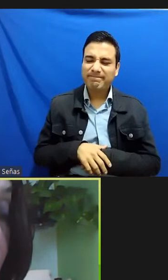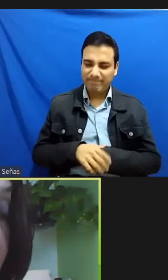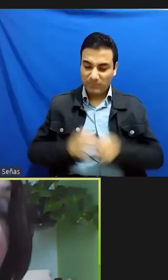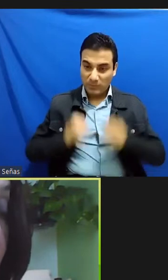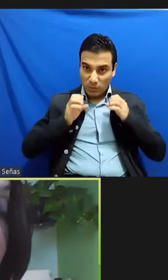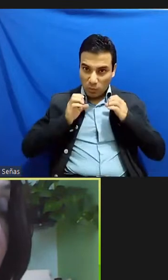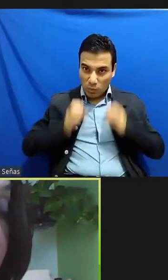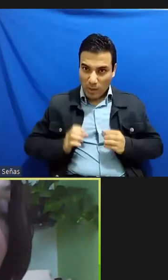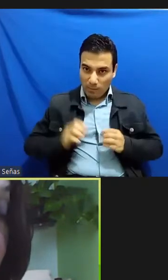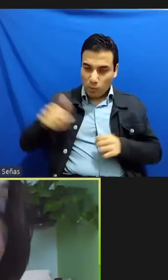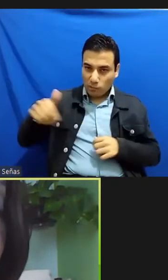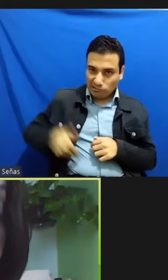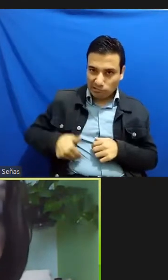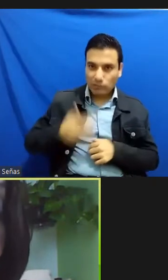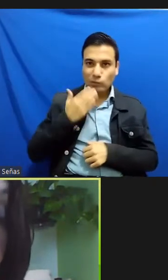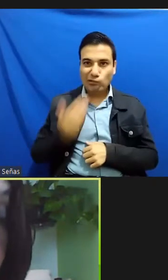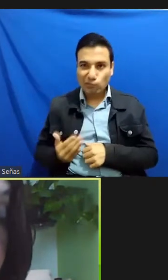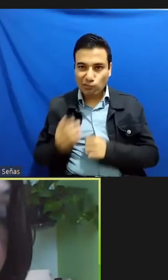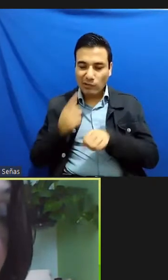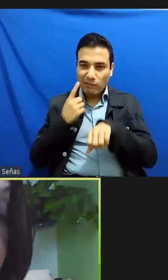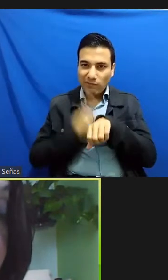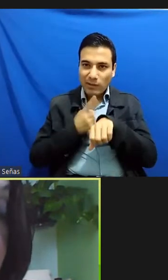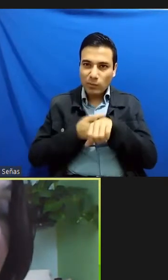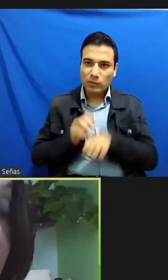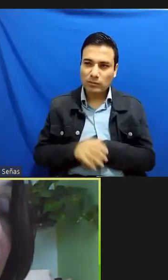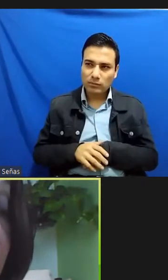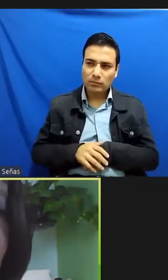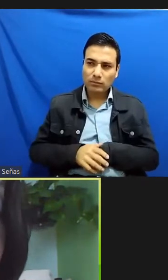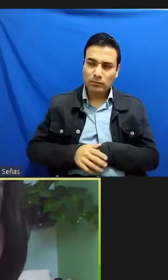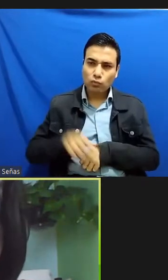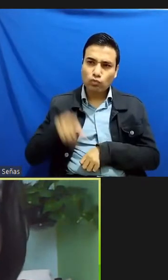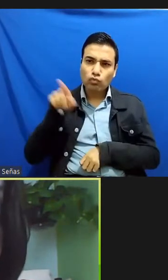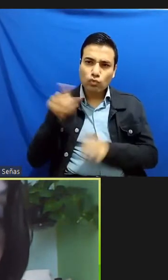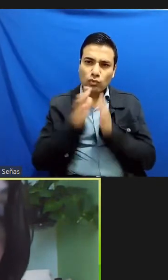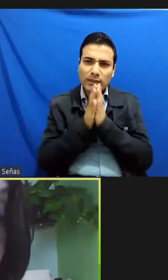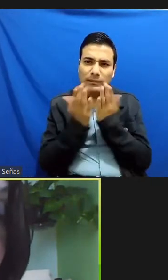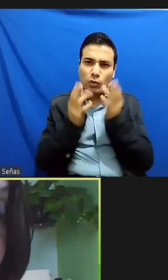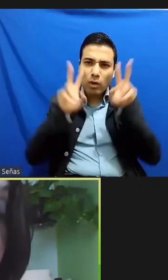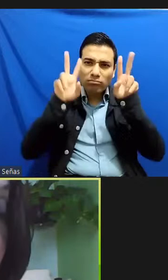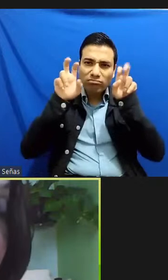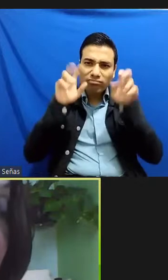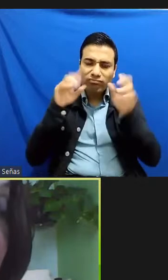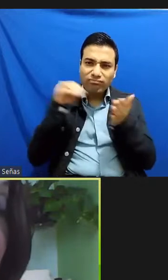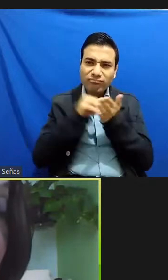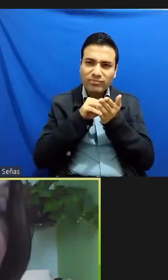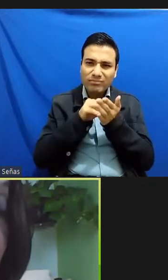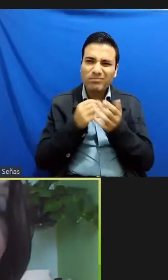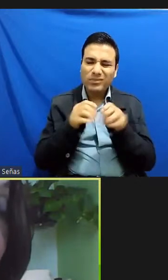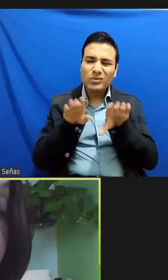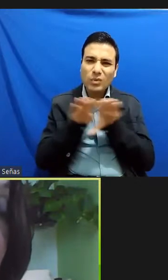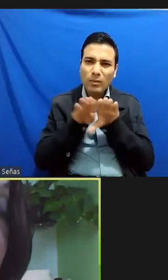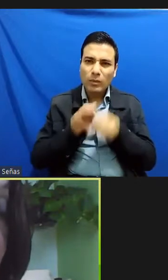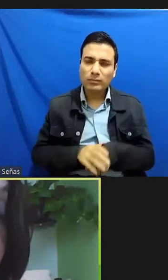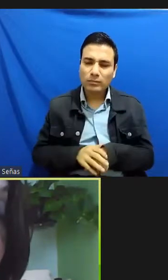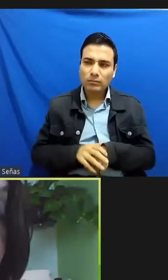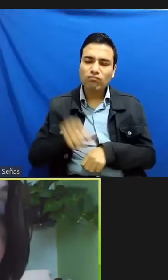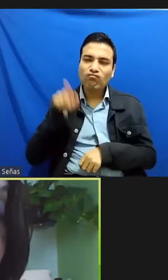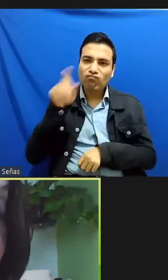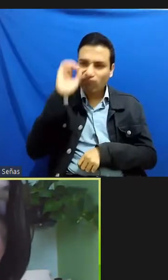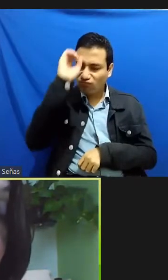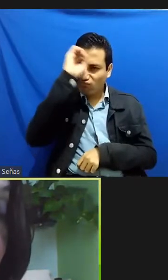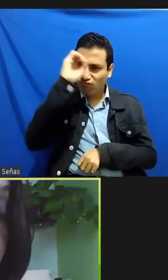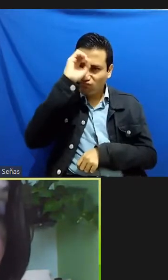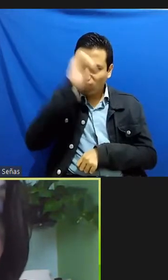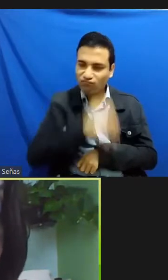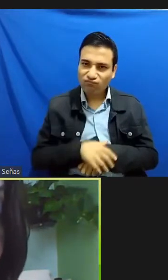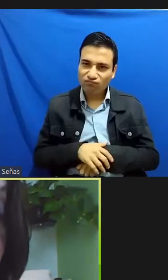deforme o enfermo en tu obra y desde tu perspectiva qué reacciones provoca lo diferente